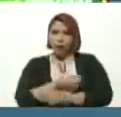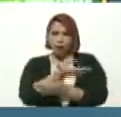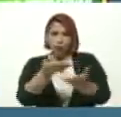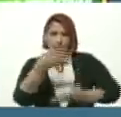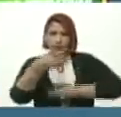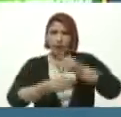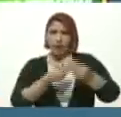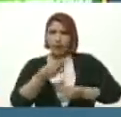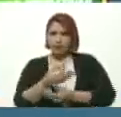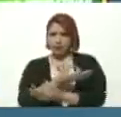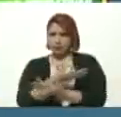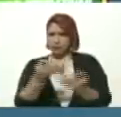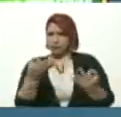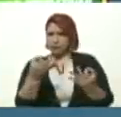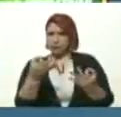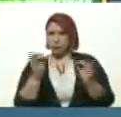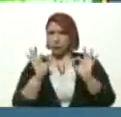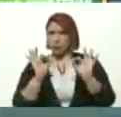Espectacular